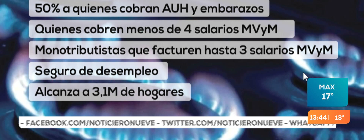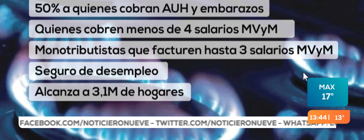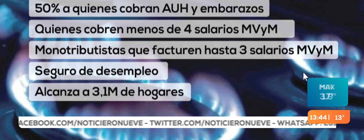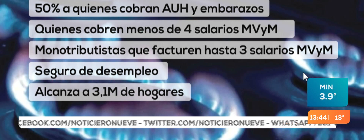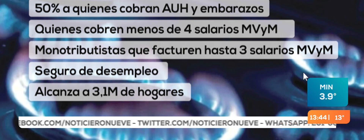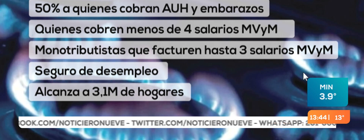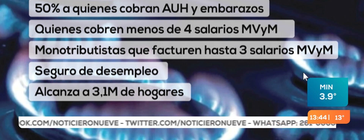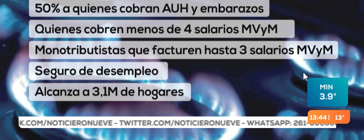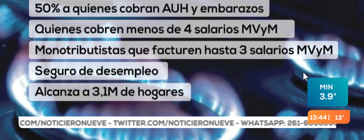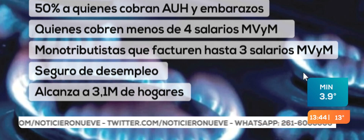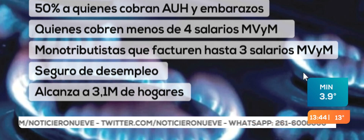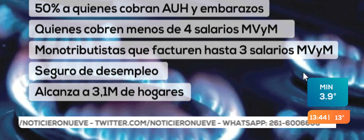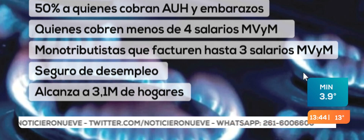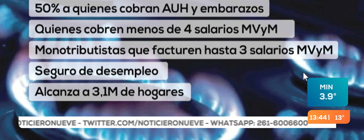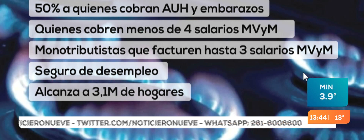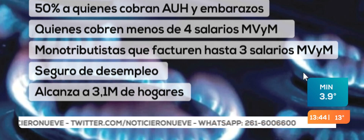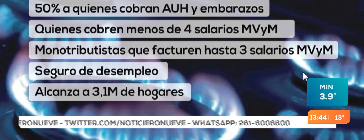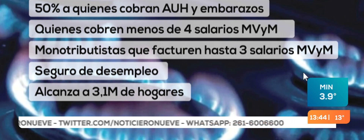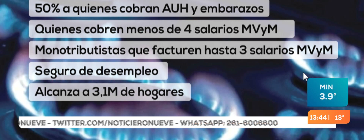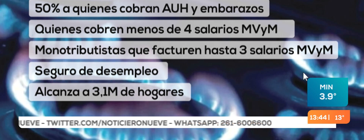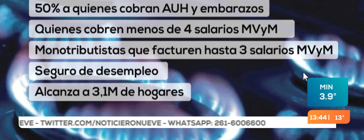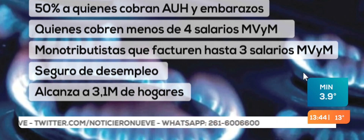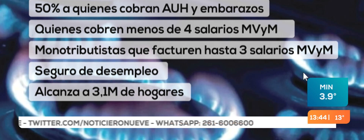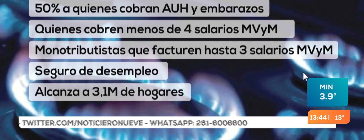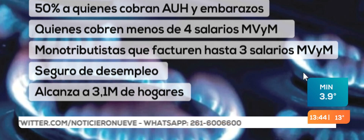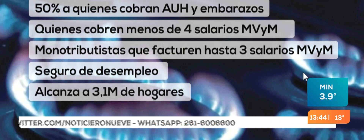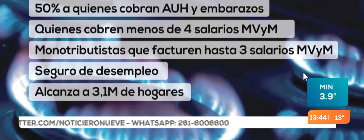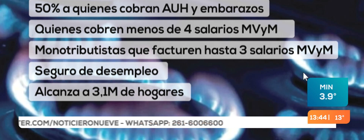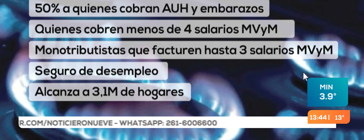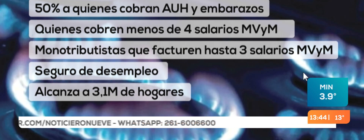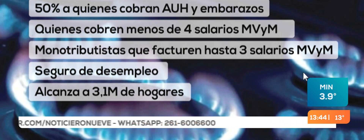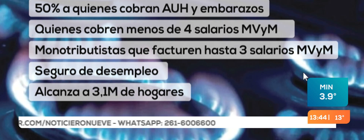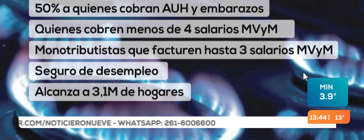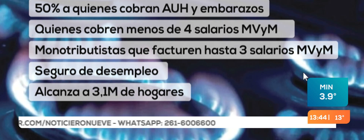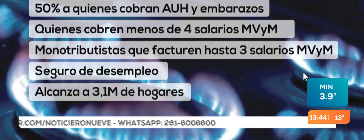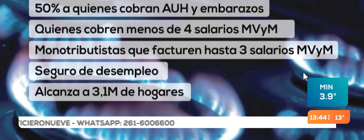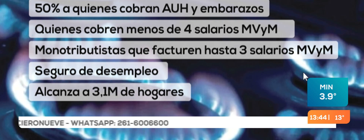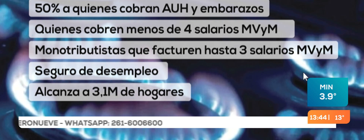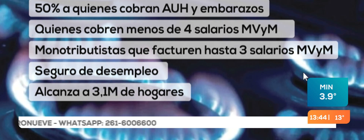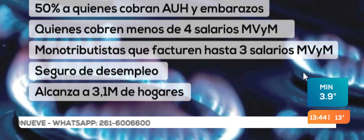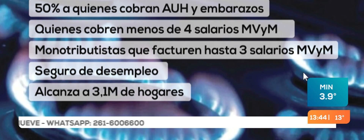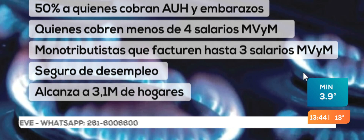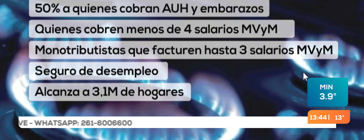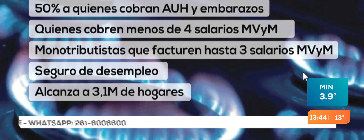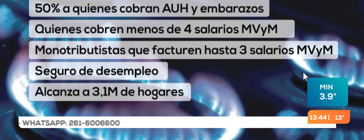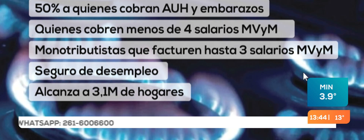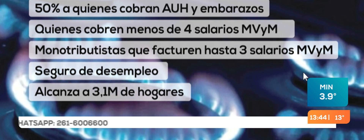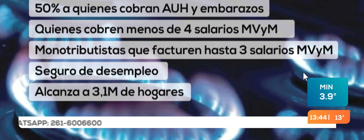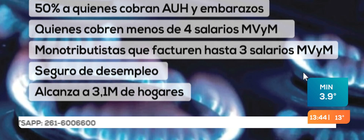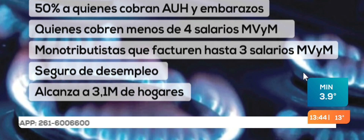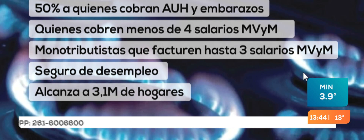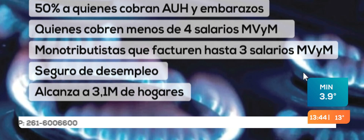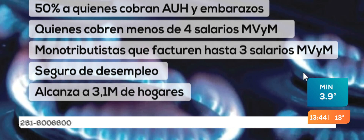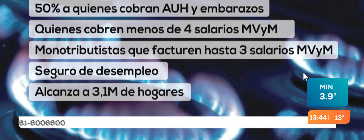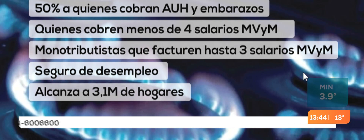móvil, tendrán ellos que, en definitiva, justificar esta facturación. Los que cobran el seguro de